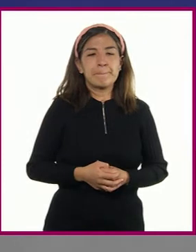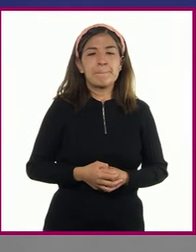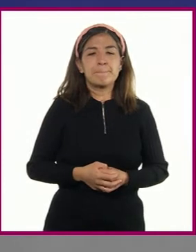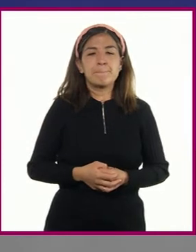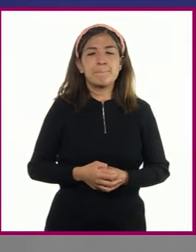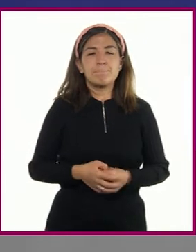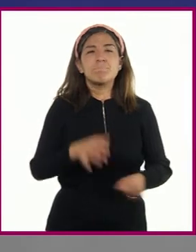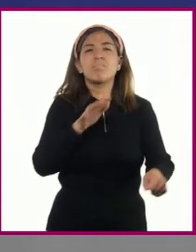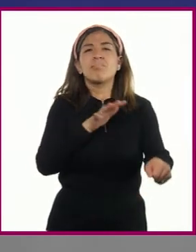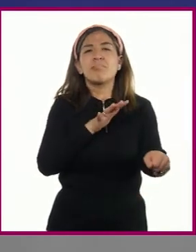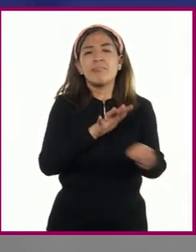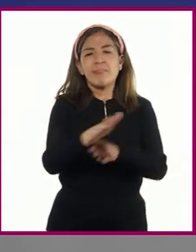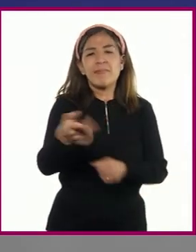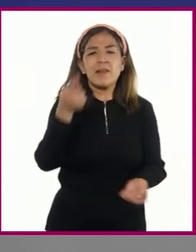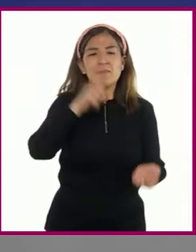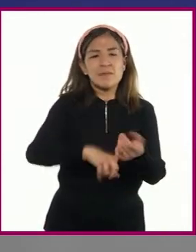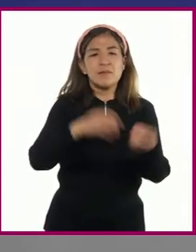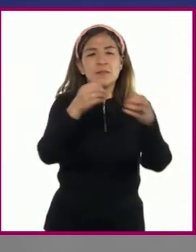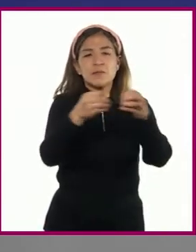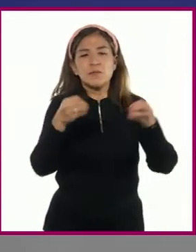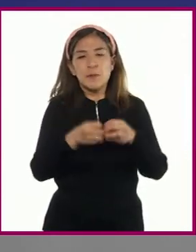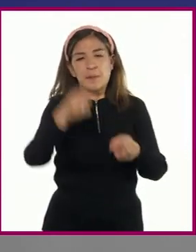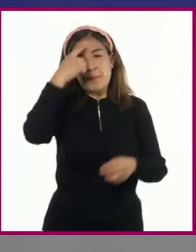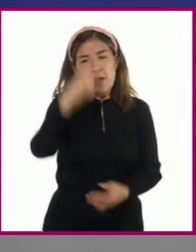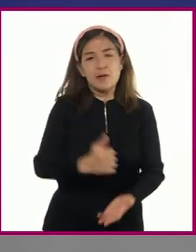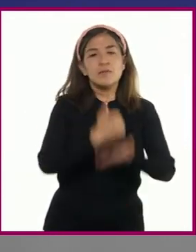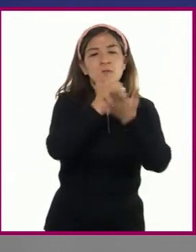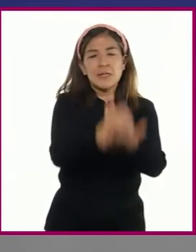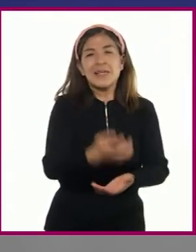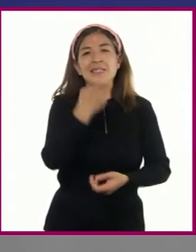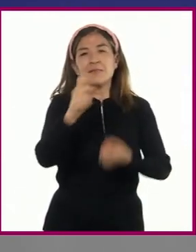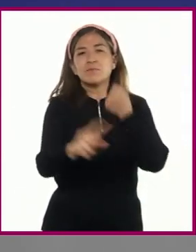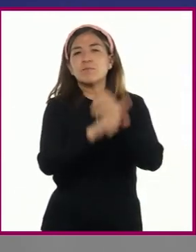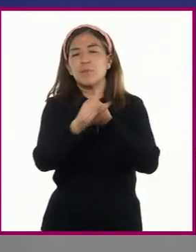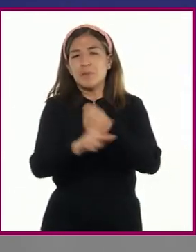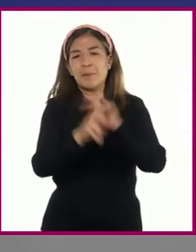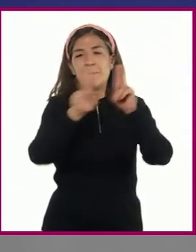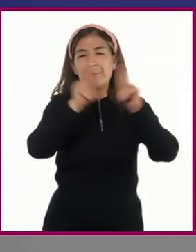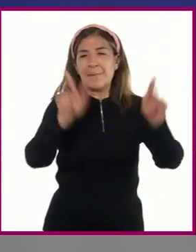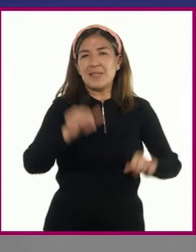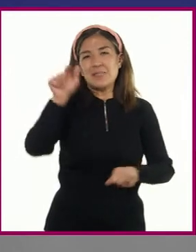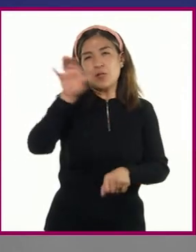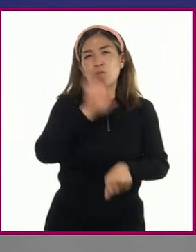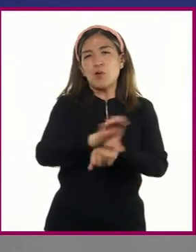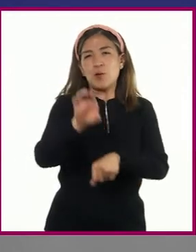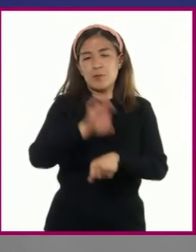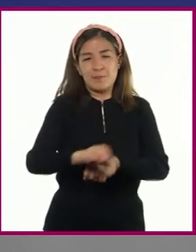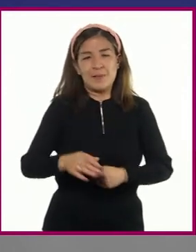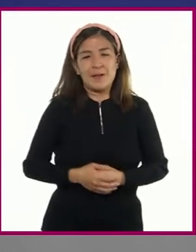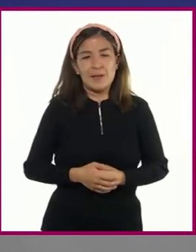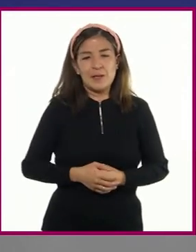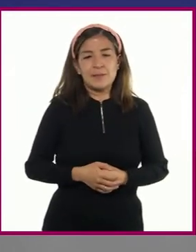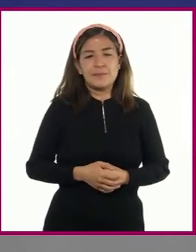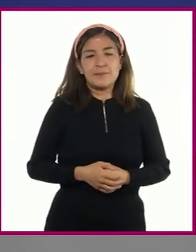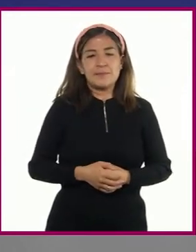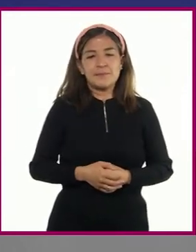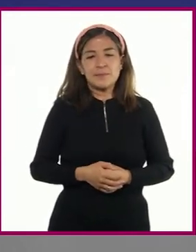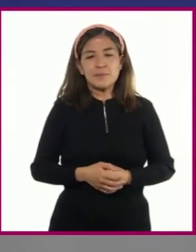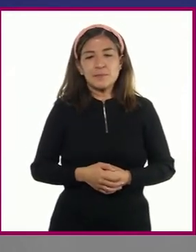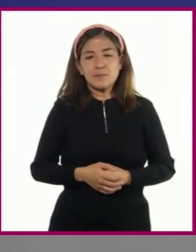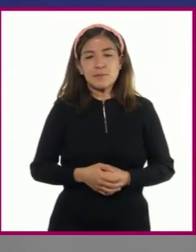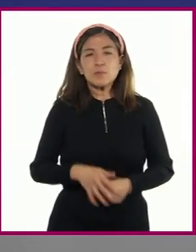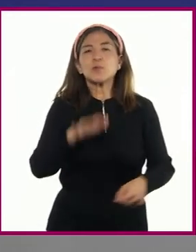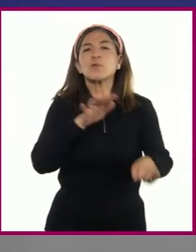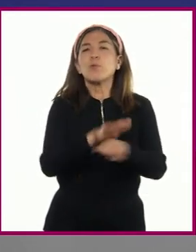¿Cuáles organismos fungieron como mediadores para la paz en Colombia? Dos. ¿Cuáles